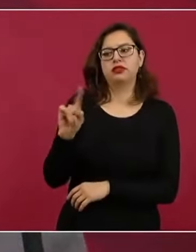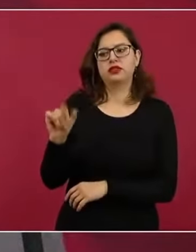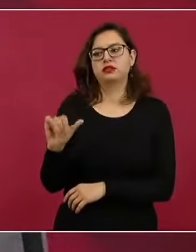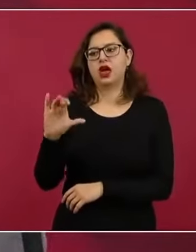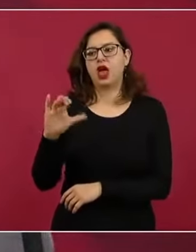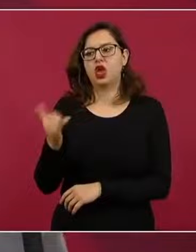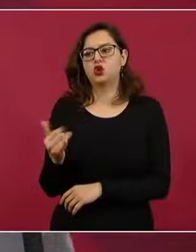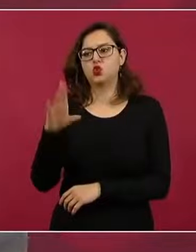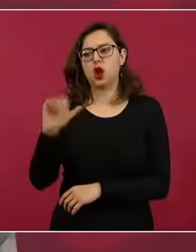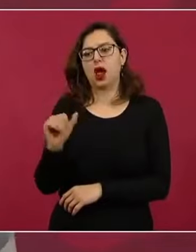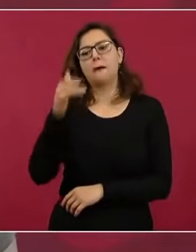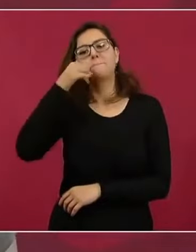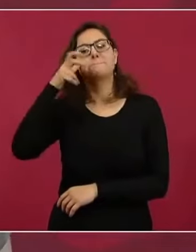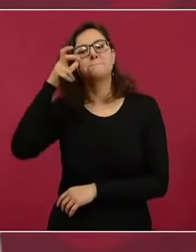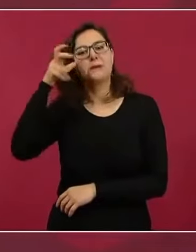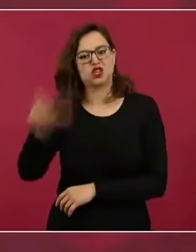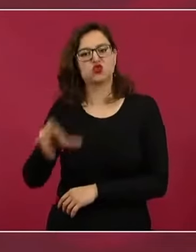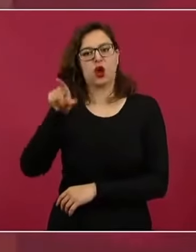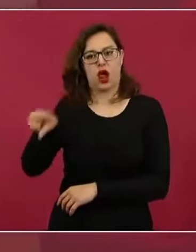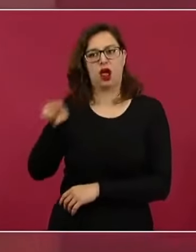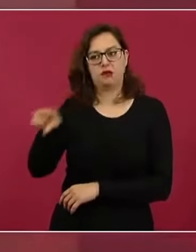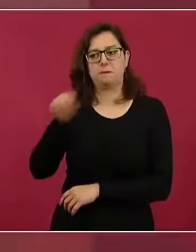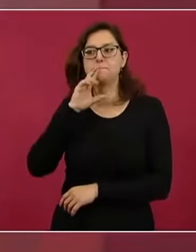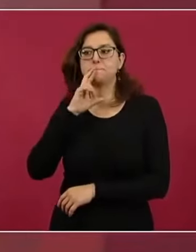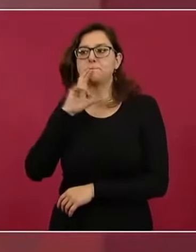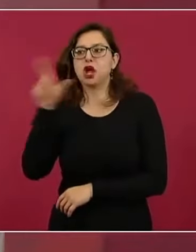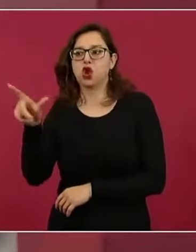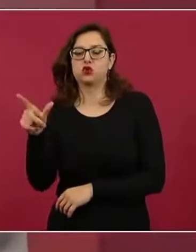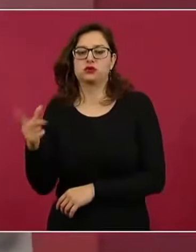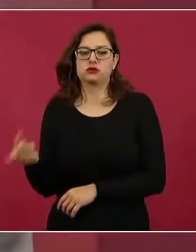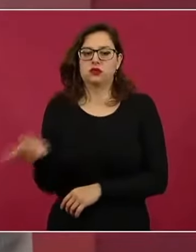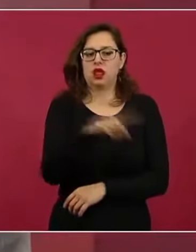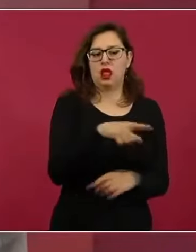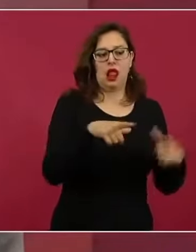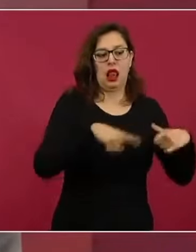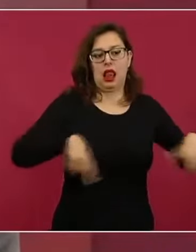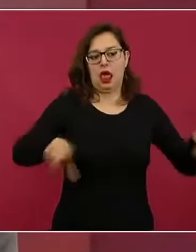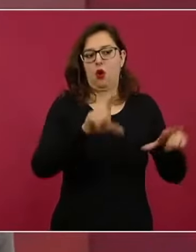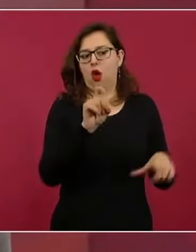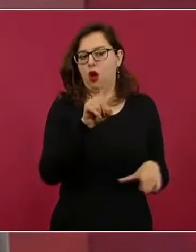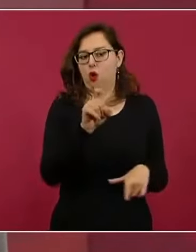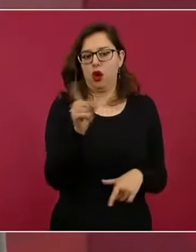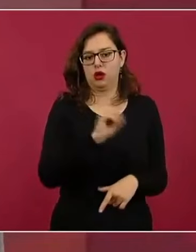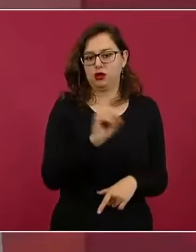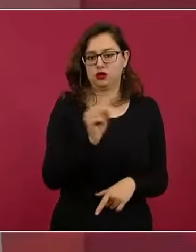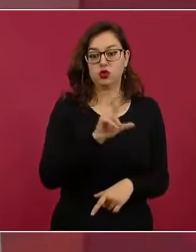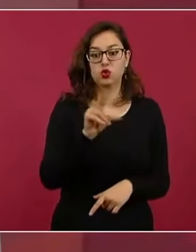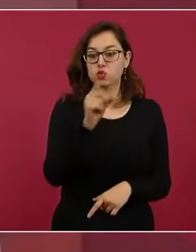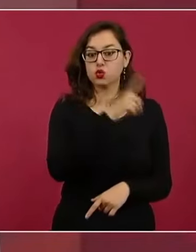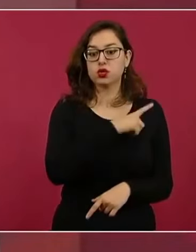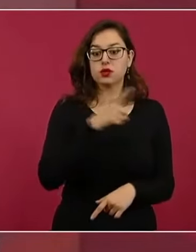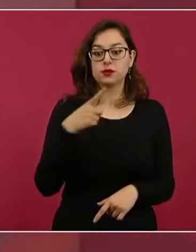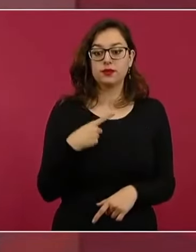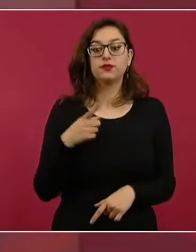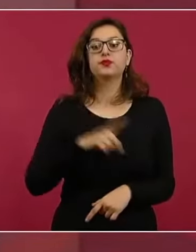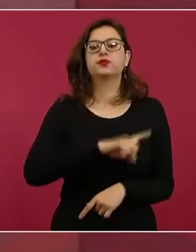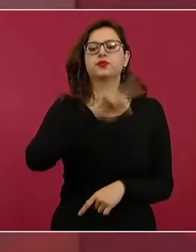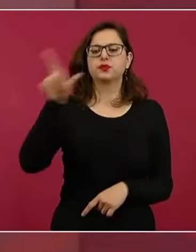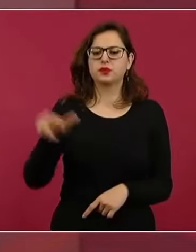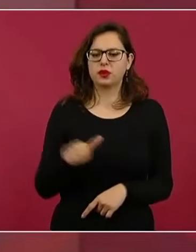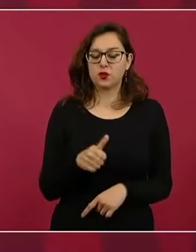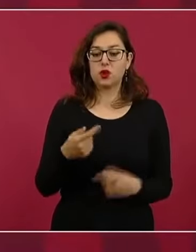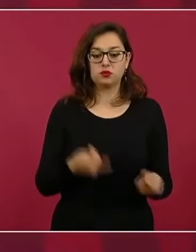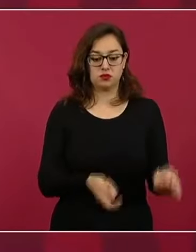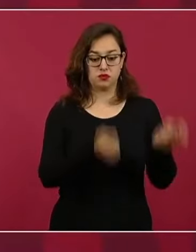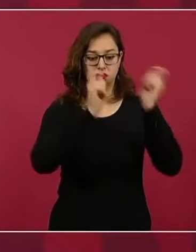que me di cuenta de que existía la base aérea de